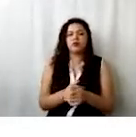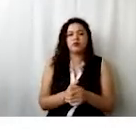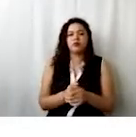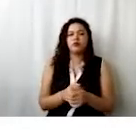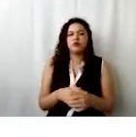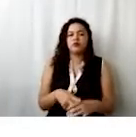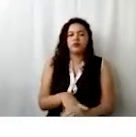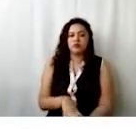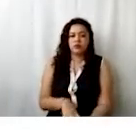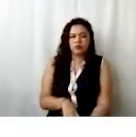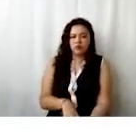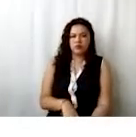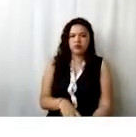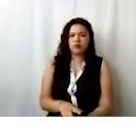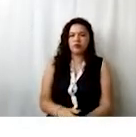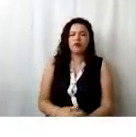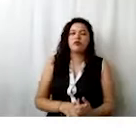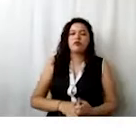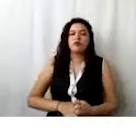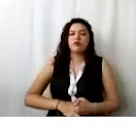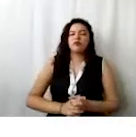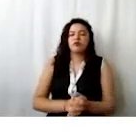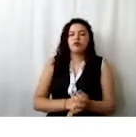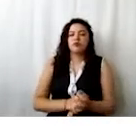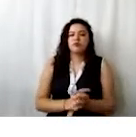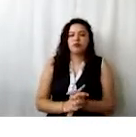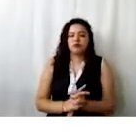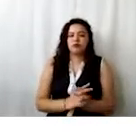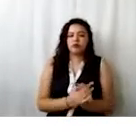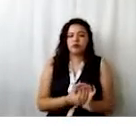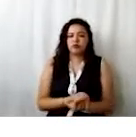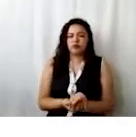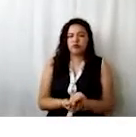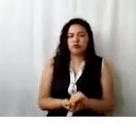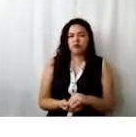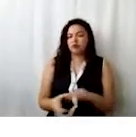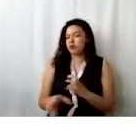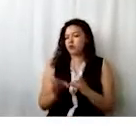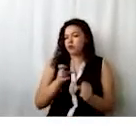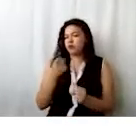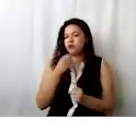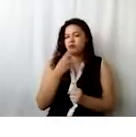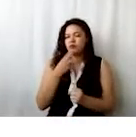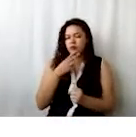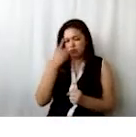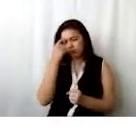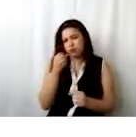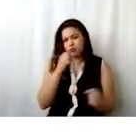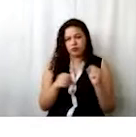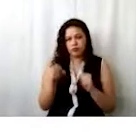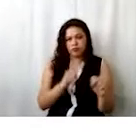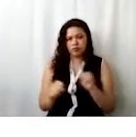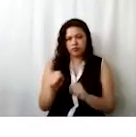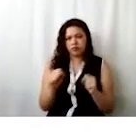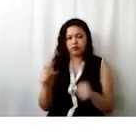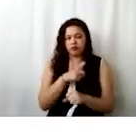el uso que se le debe dar a estos recursos para la parte operativa. Asimismo, otros